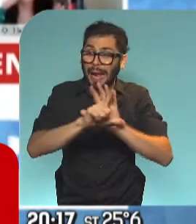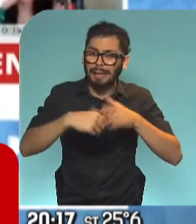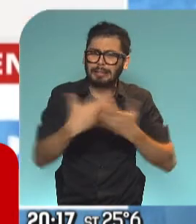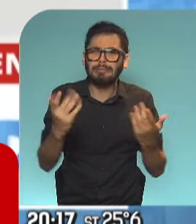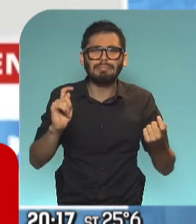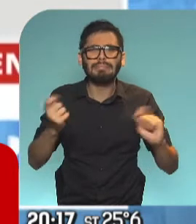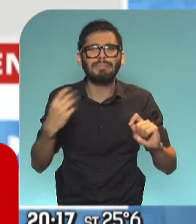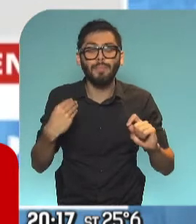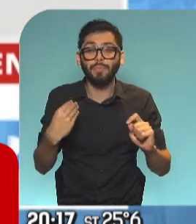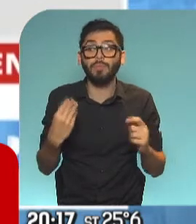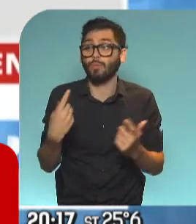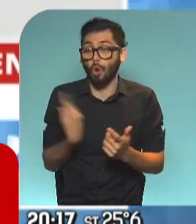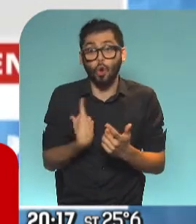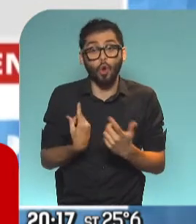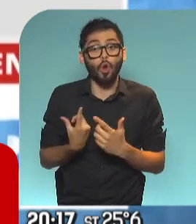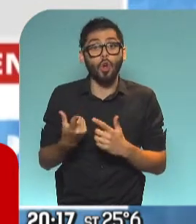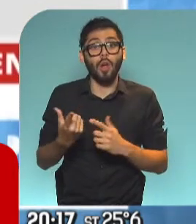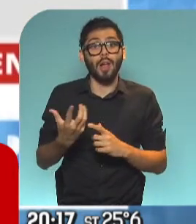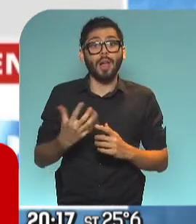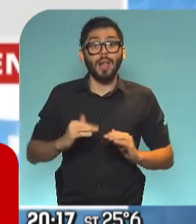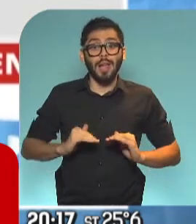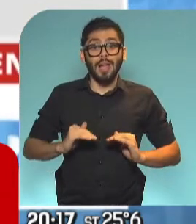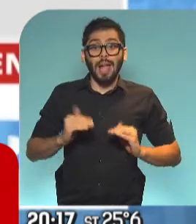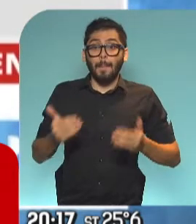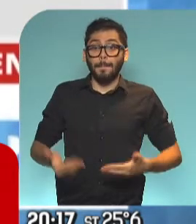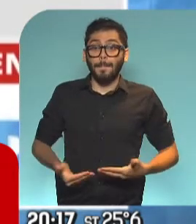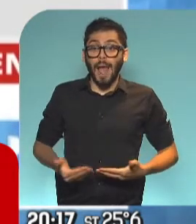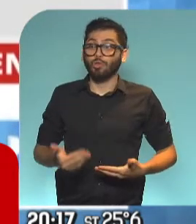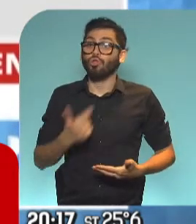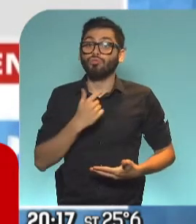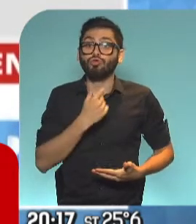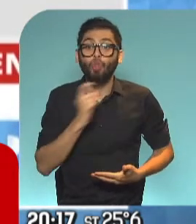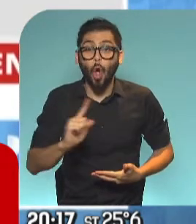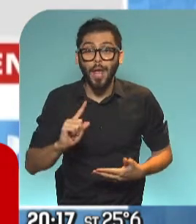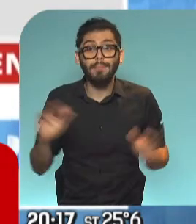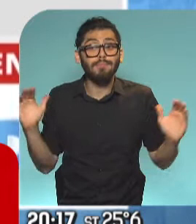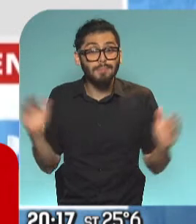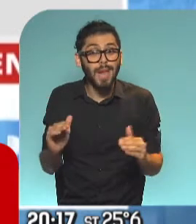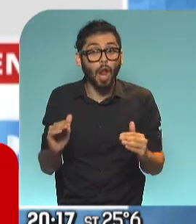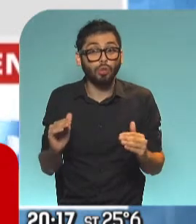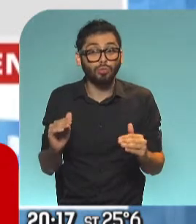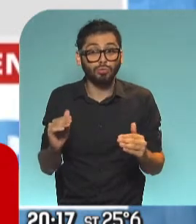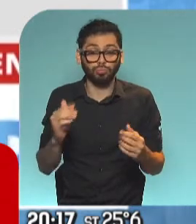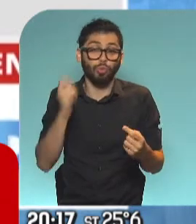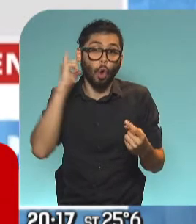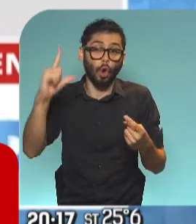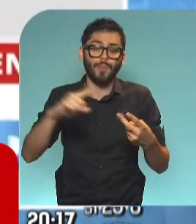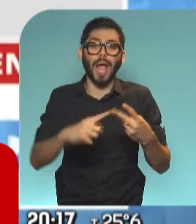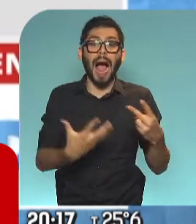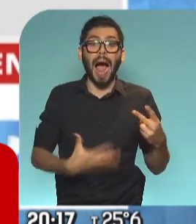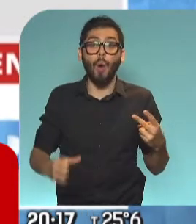Podremos disminuir la cantidad de embarazos no intencionales, disminuir la cantidad de abortos,